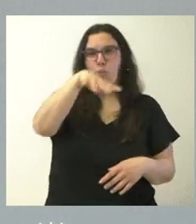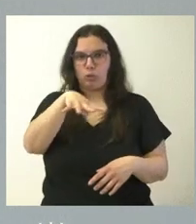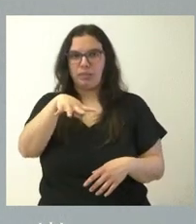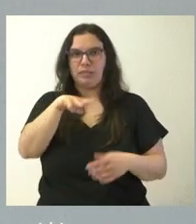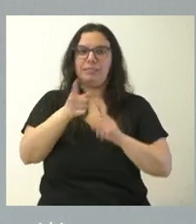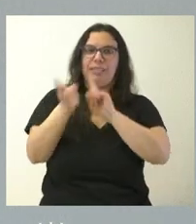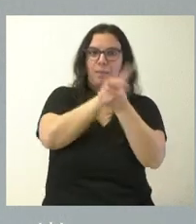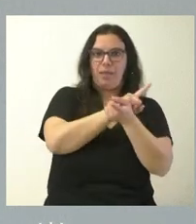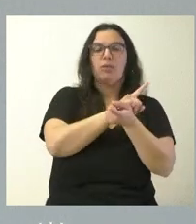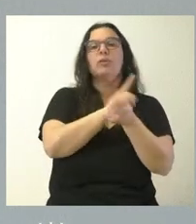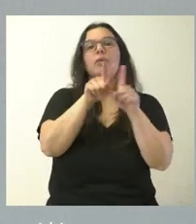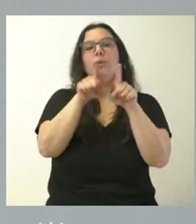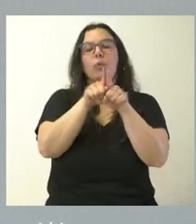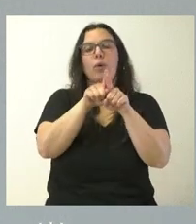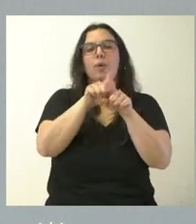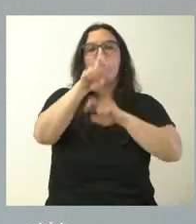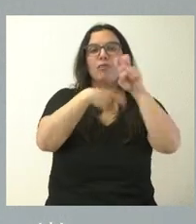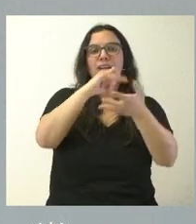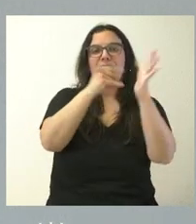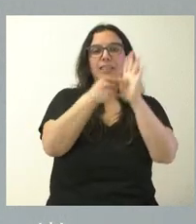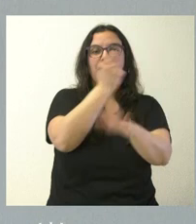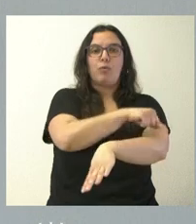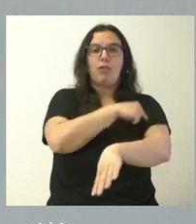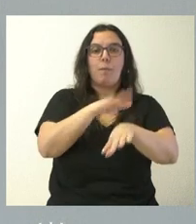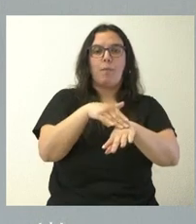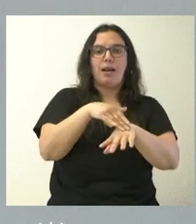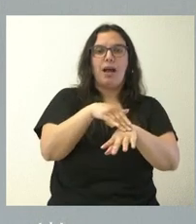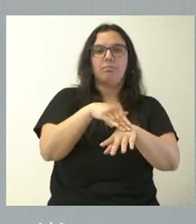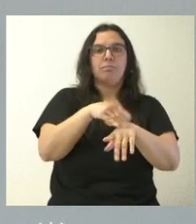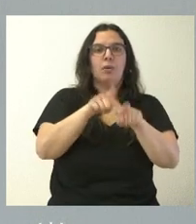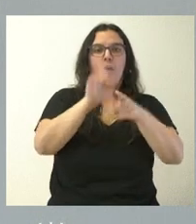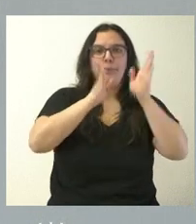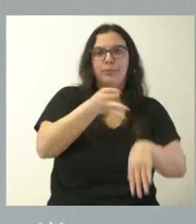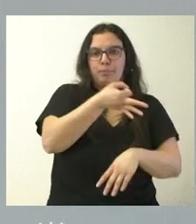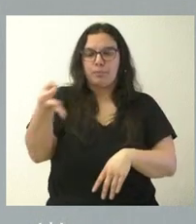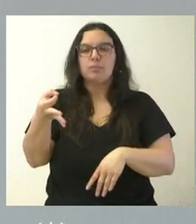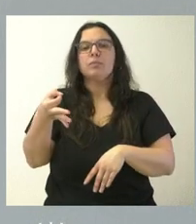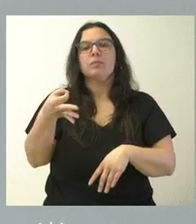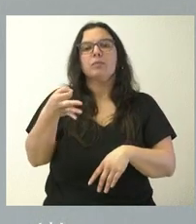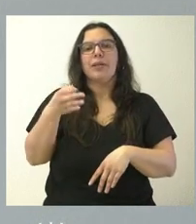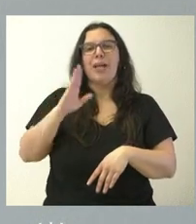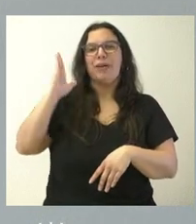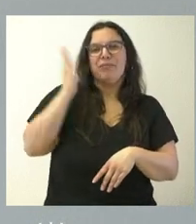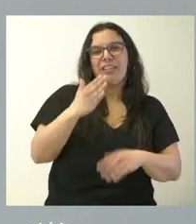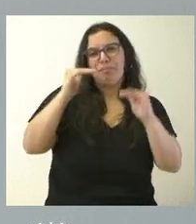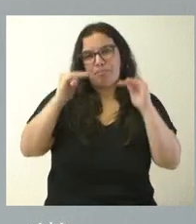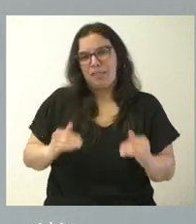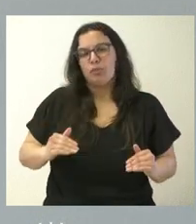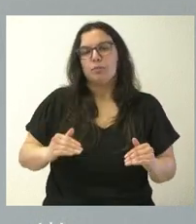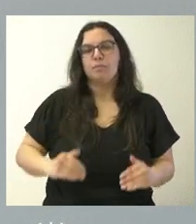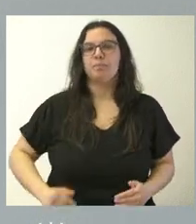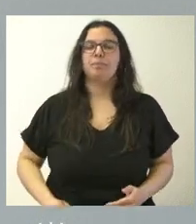sino modificar el sistema de vacunación para buscar una mayor eficacia y un menor impacto y también